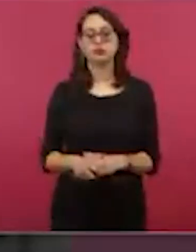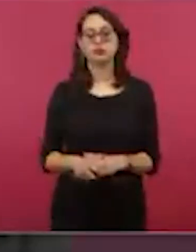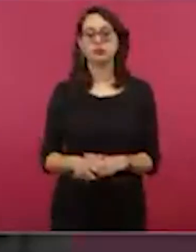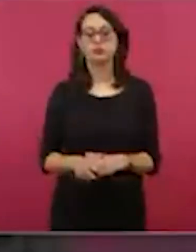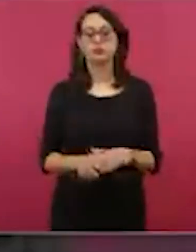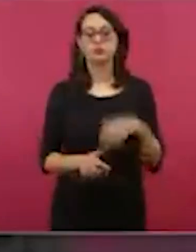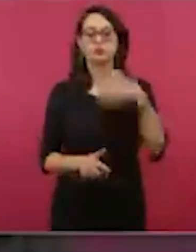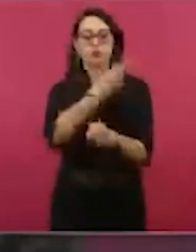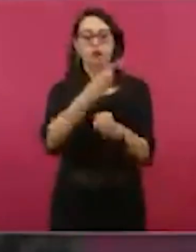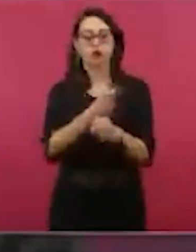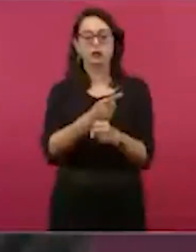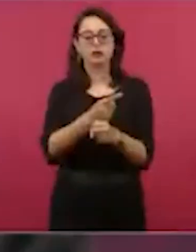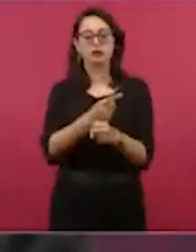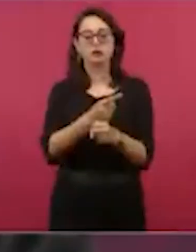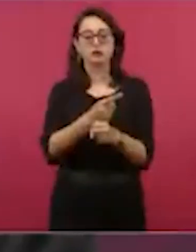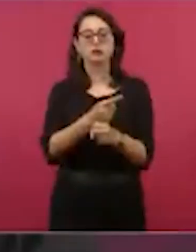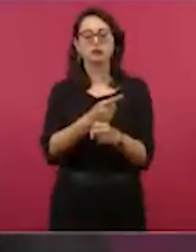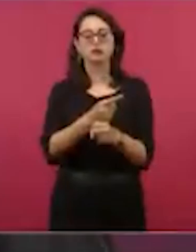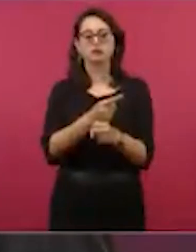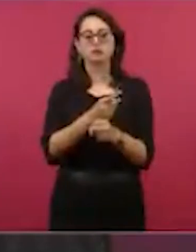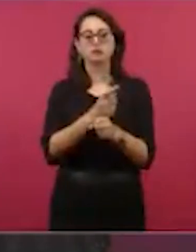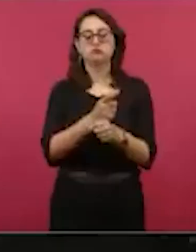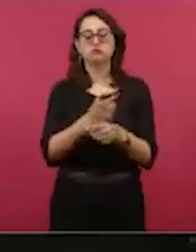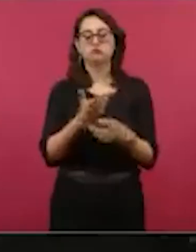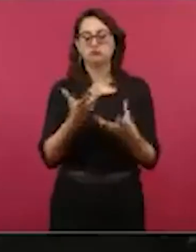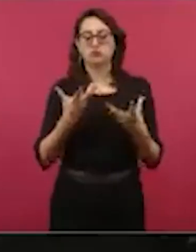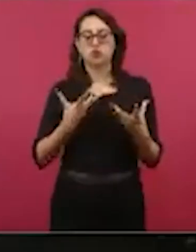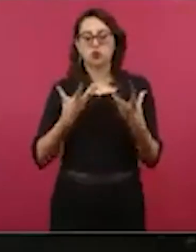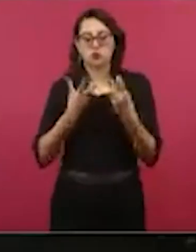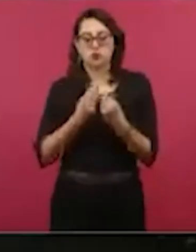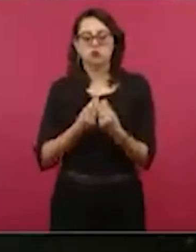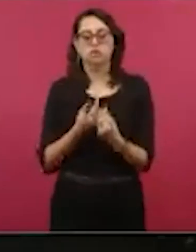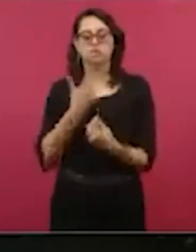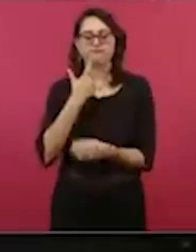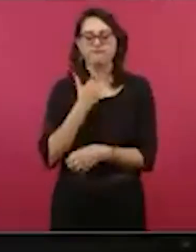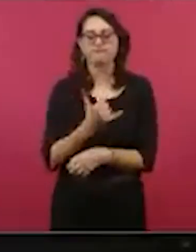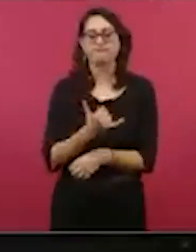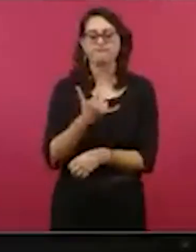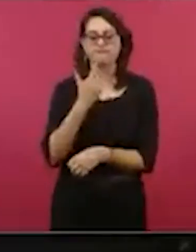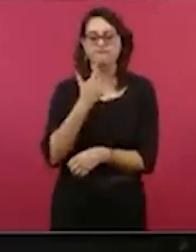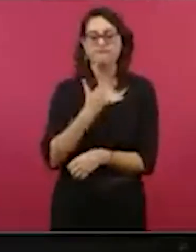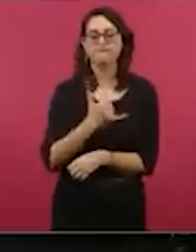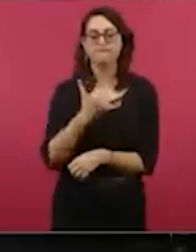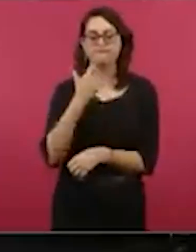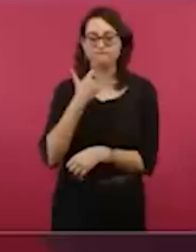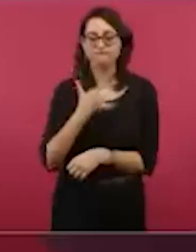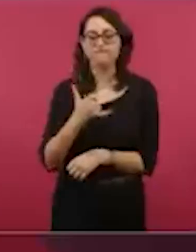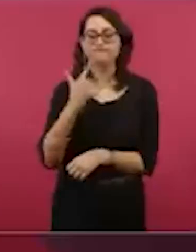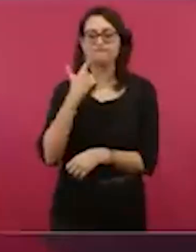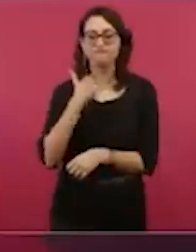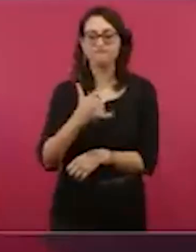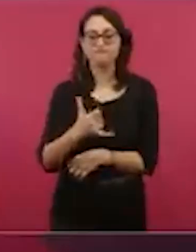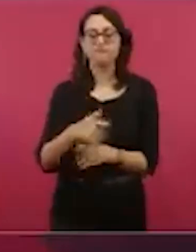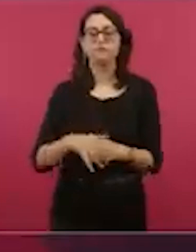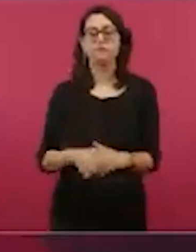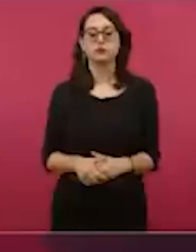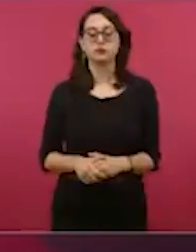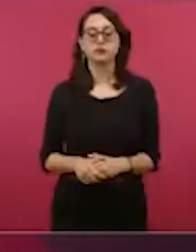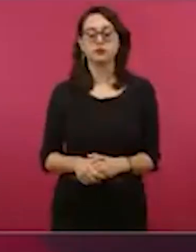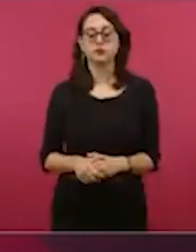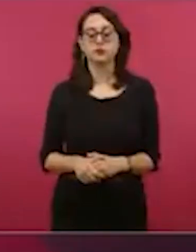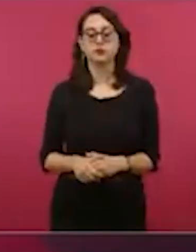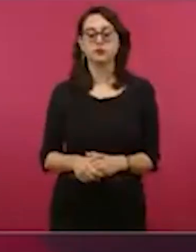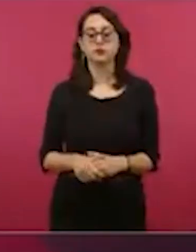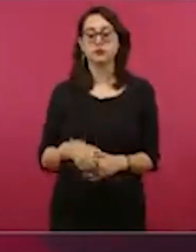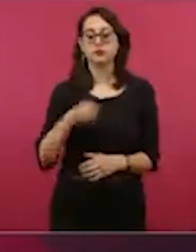Gabinete de Seguridad. Desde luego ya empieza a